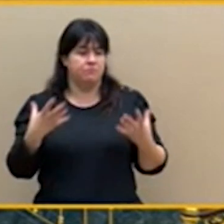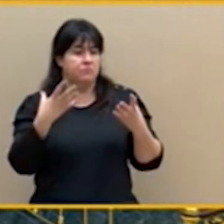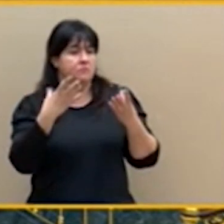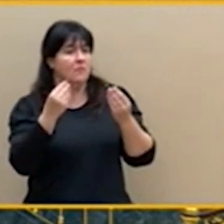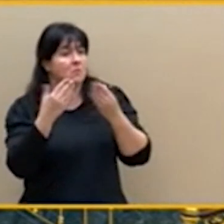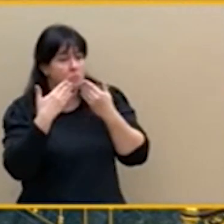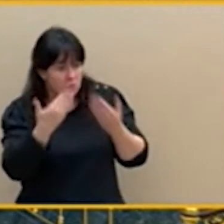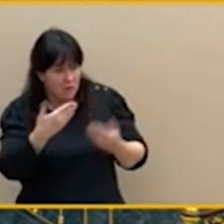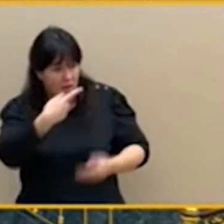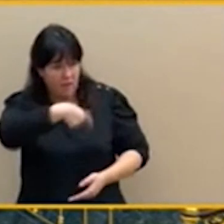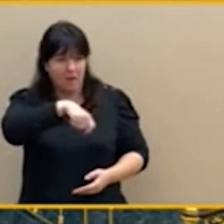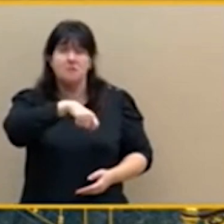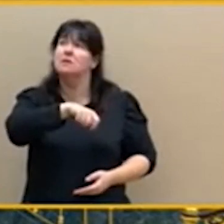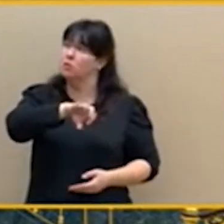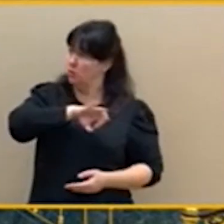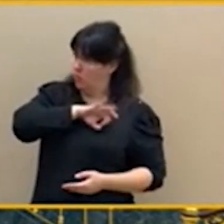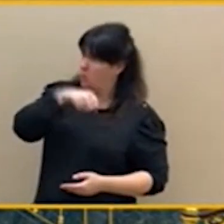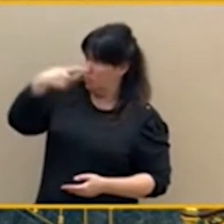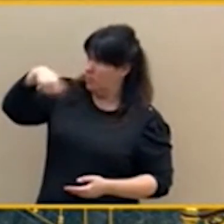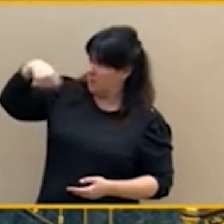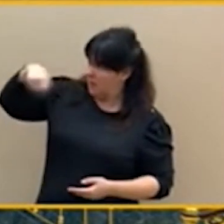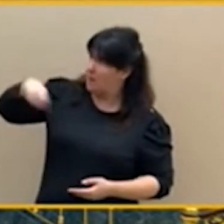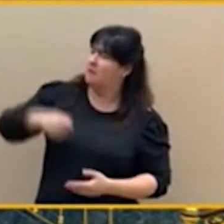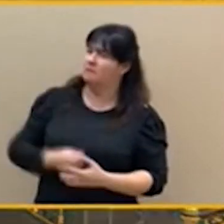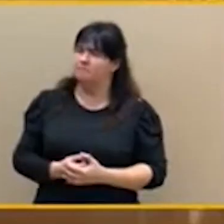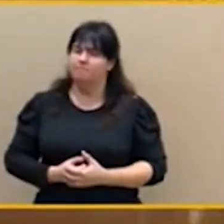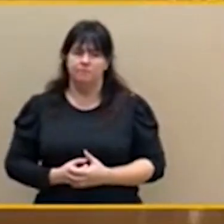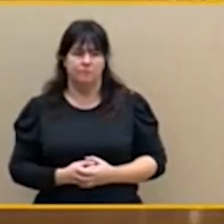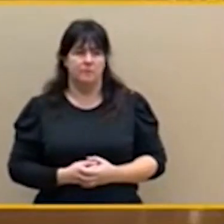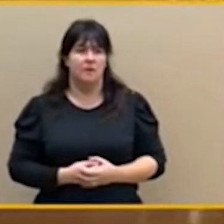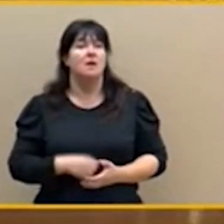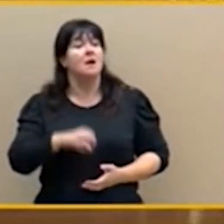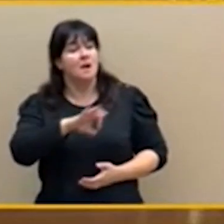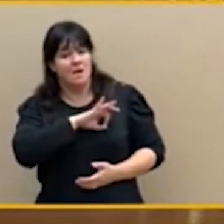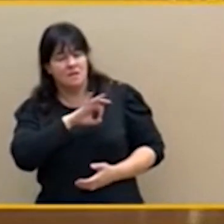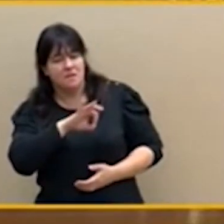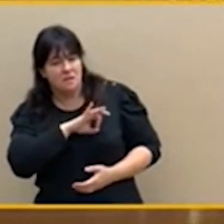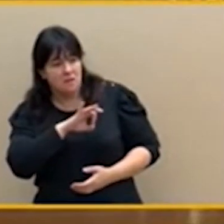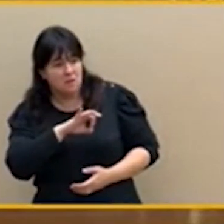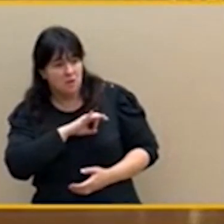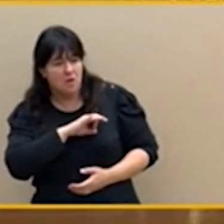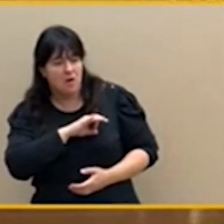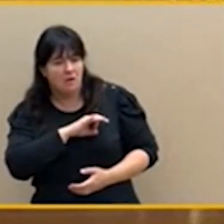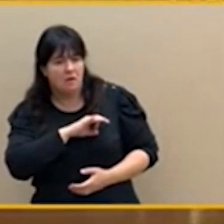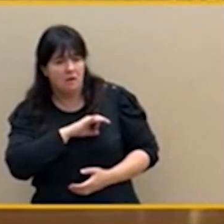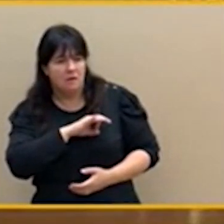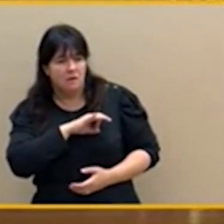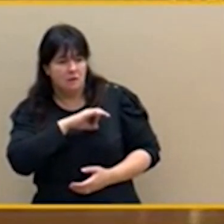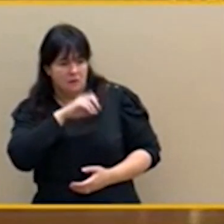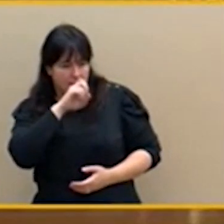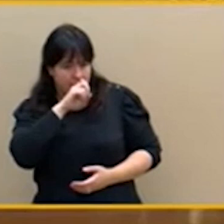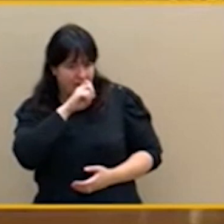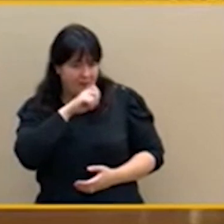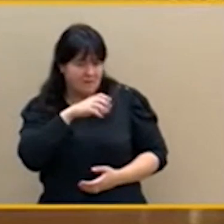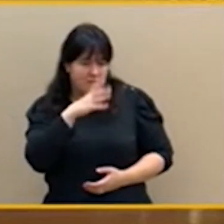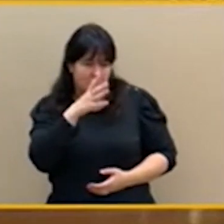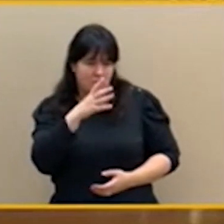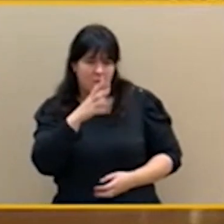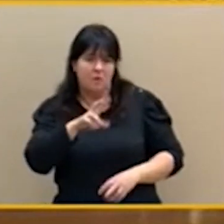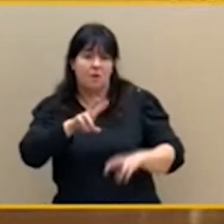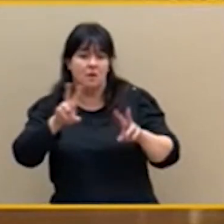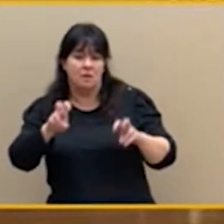Señora Arribadas, por momentos no sabía si la escuchaba usted a los señores de Vox. O sea, ¿ha hecho usted en esta tribuna